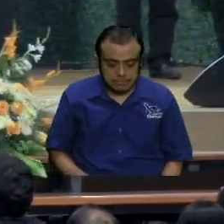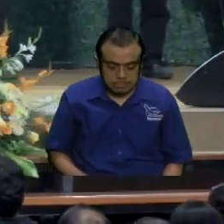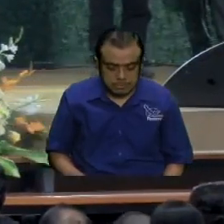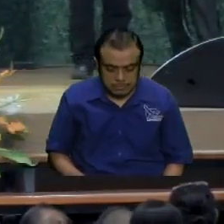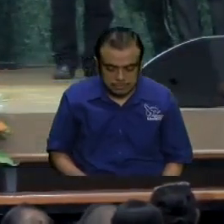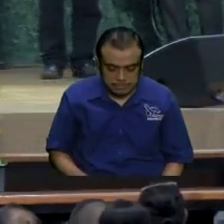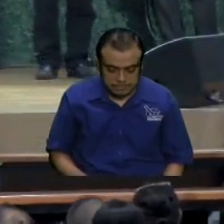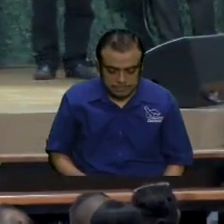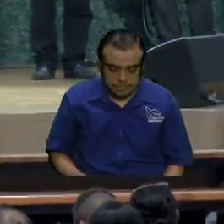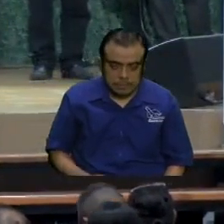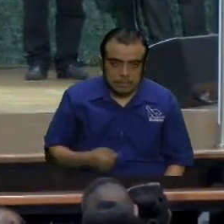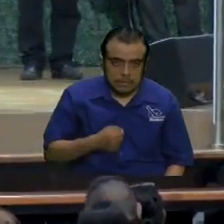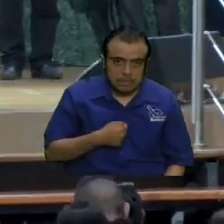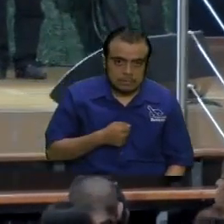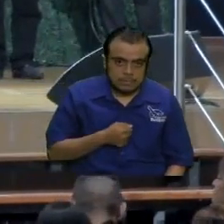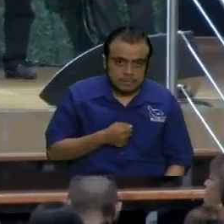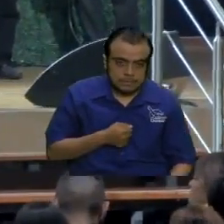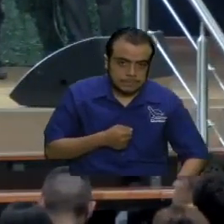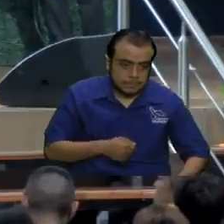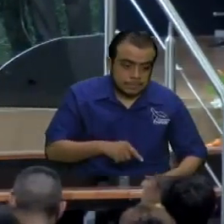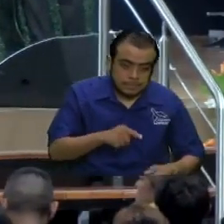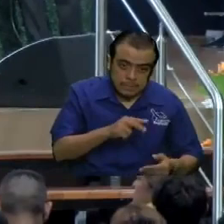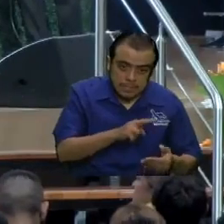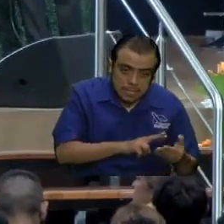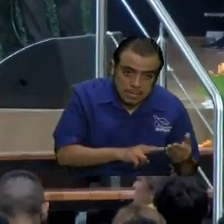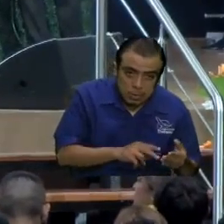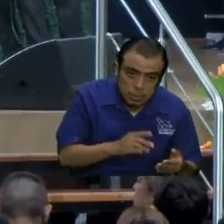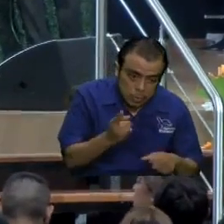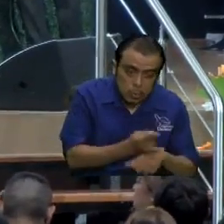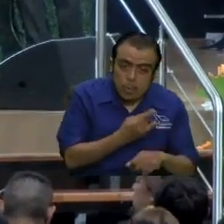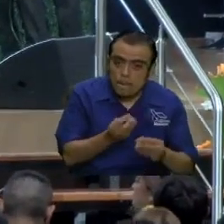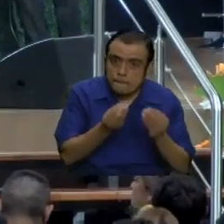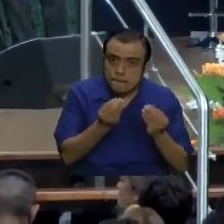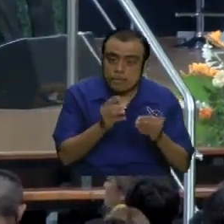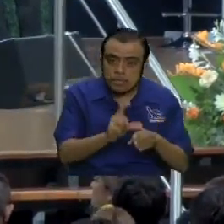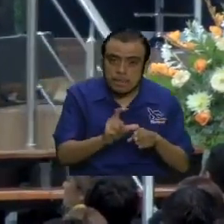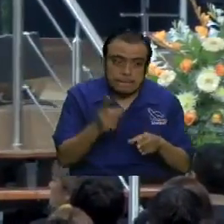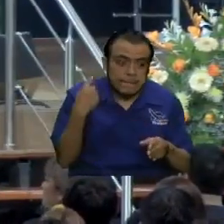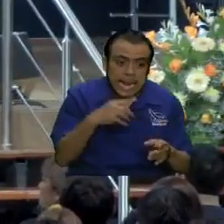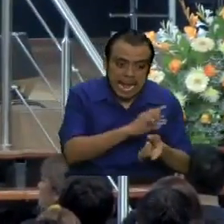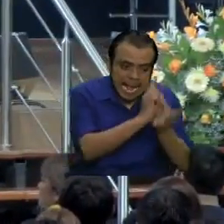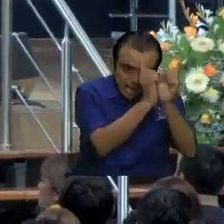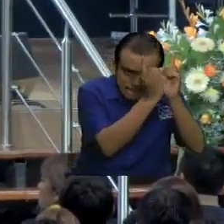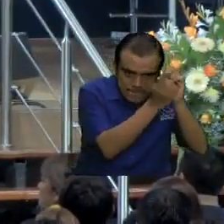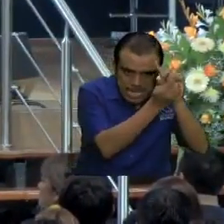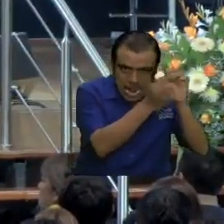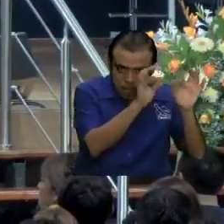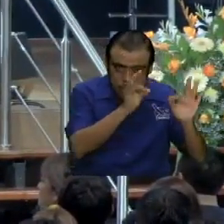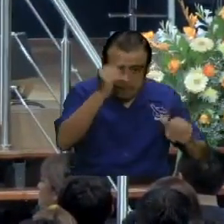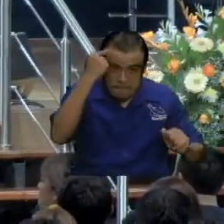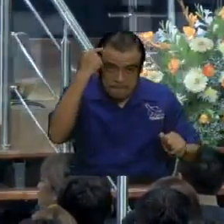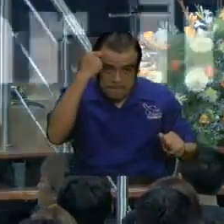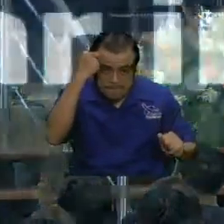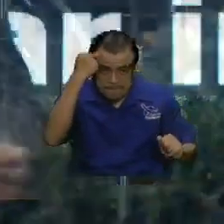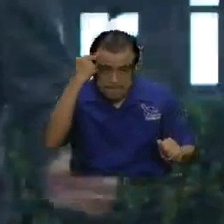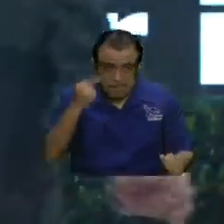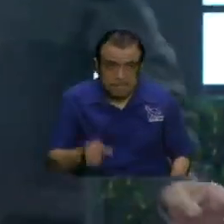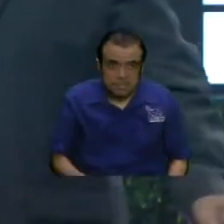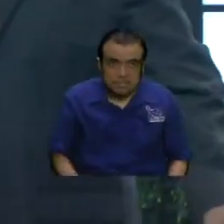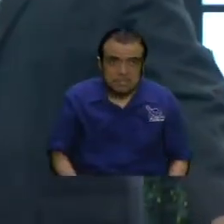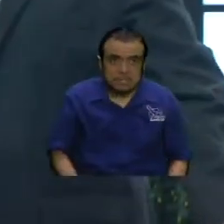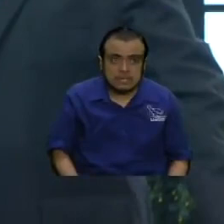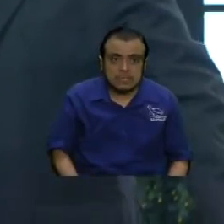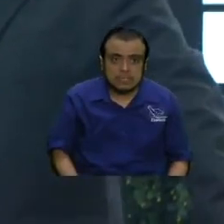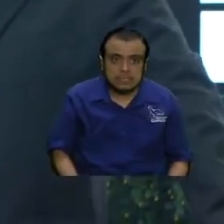que son utilizadas muchas cosas para cambiarle la forma de pensar a la gente es la antítesis del